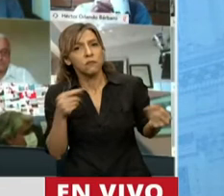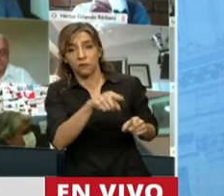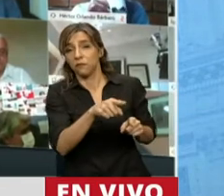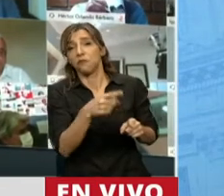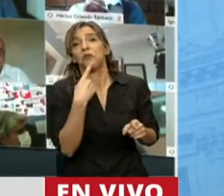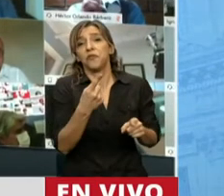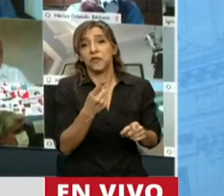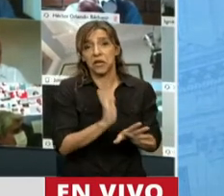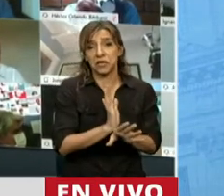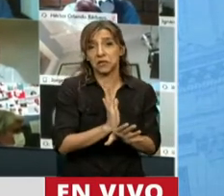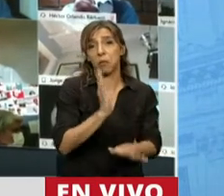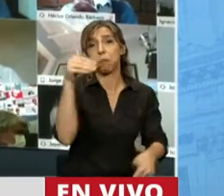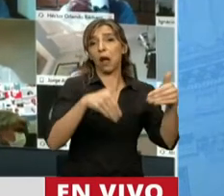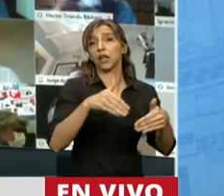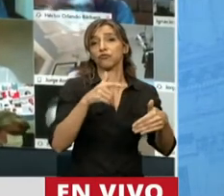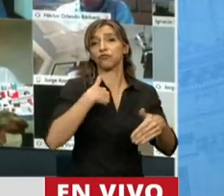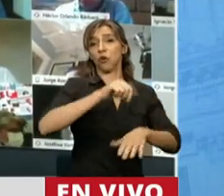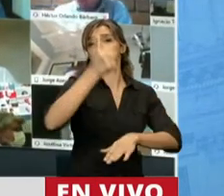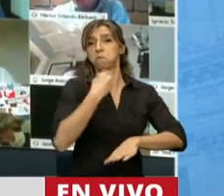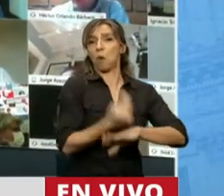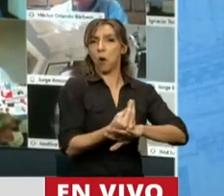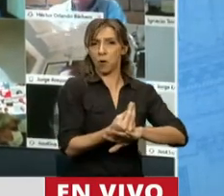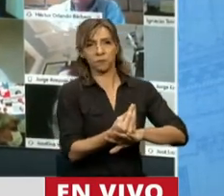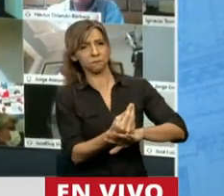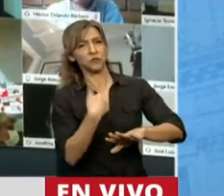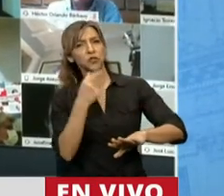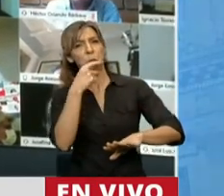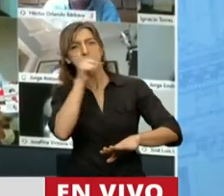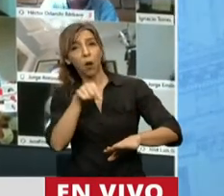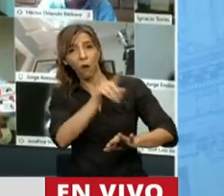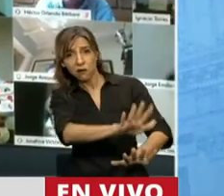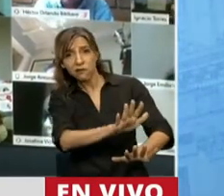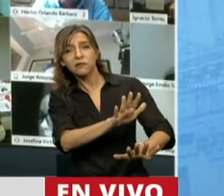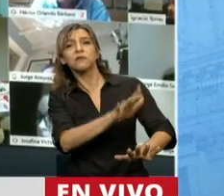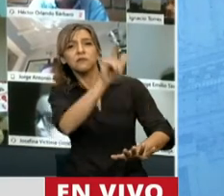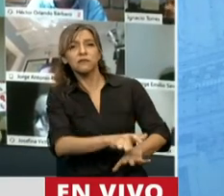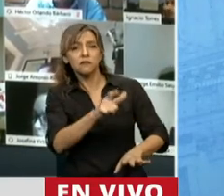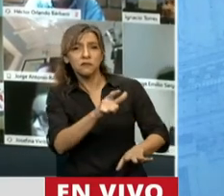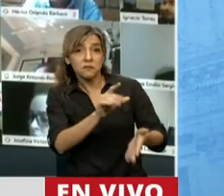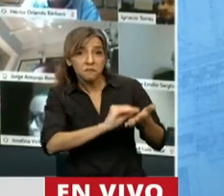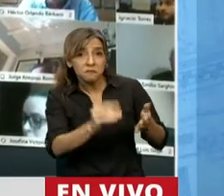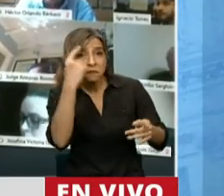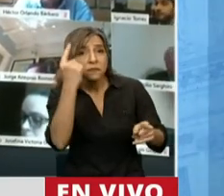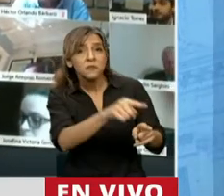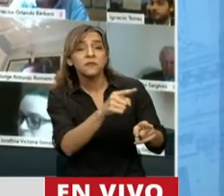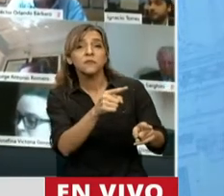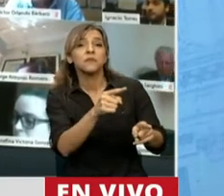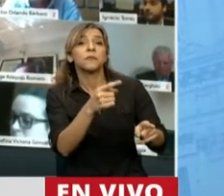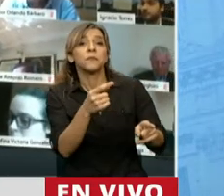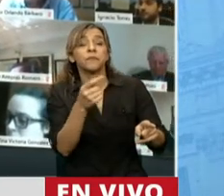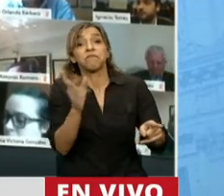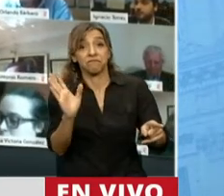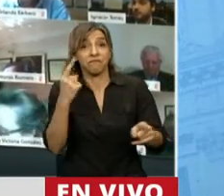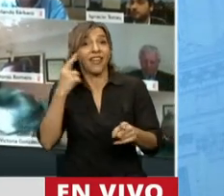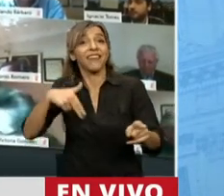él ganó elecciones. Y yo me pregunto, señor presidente, si el diputado piensa que... ¿Por qué gobierna el doctor